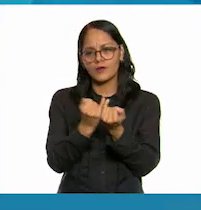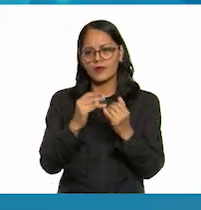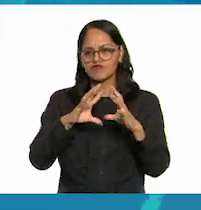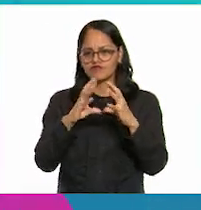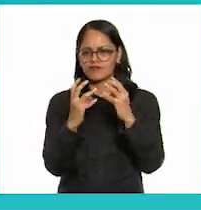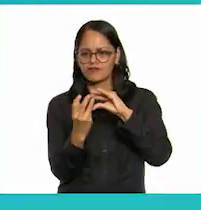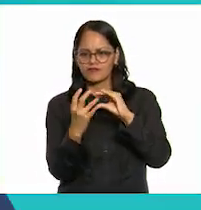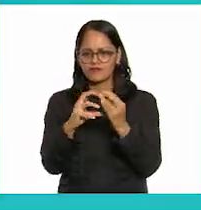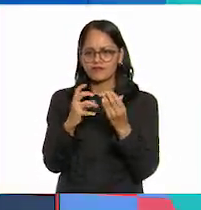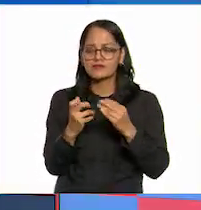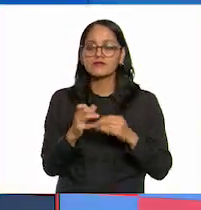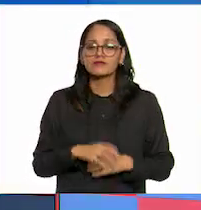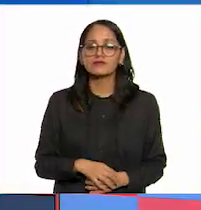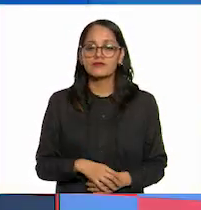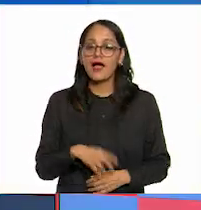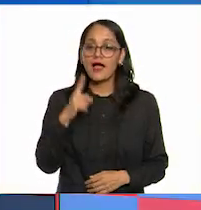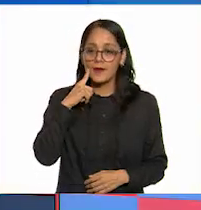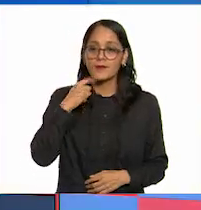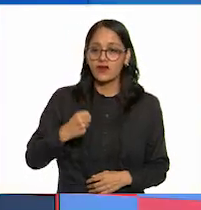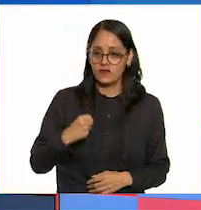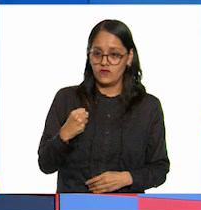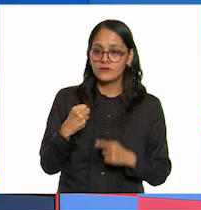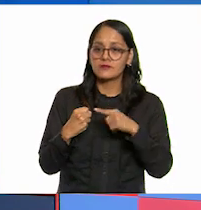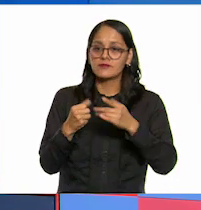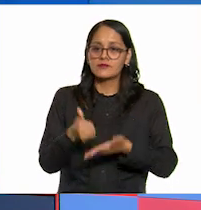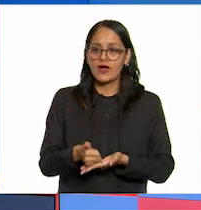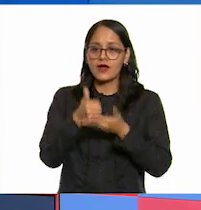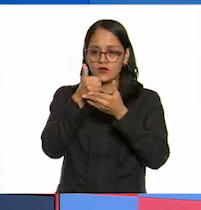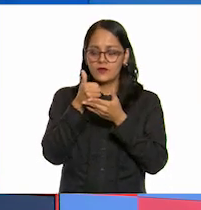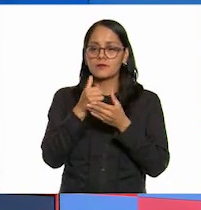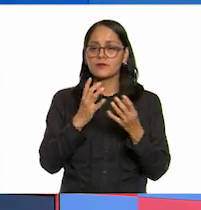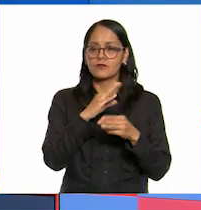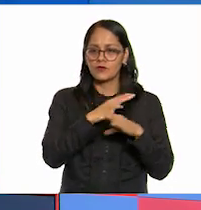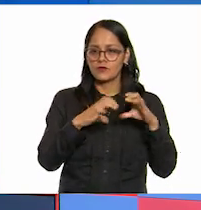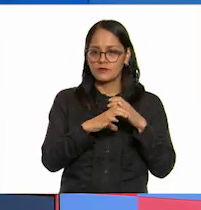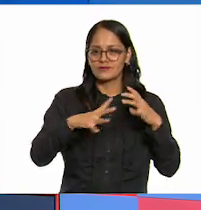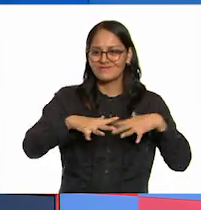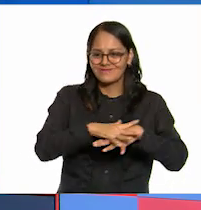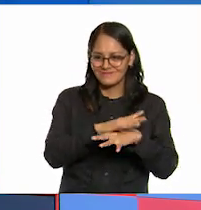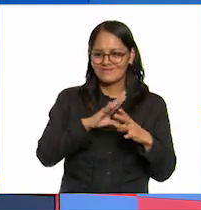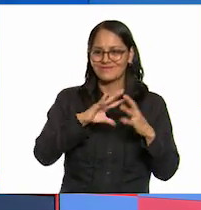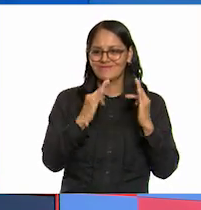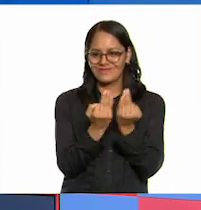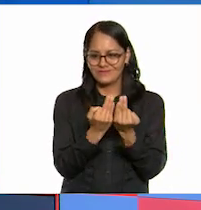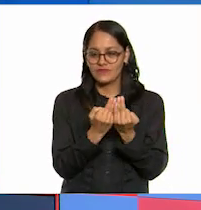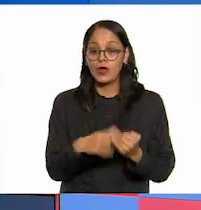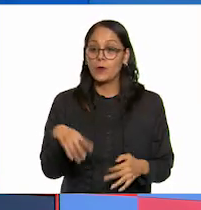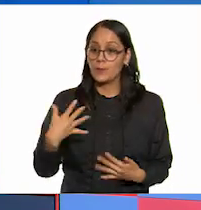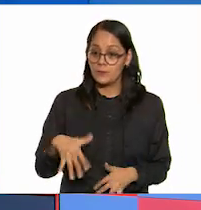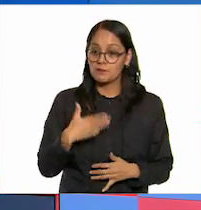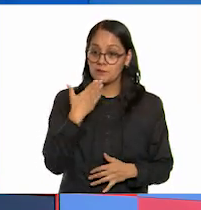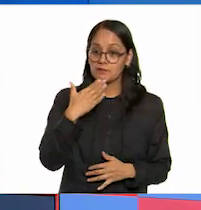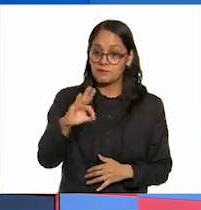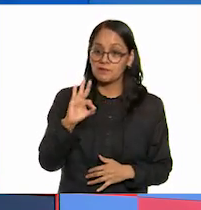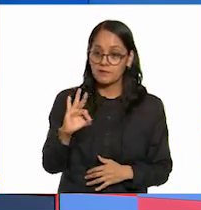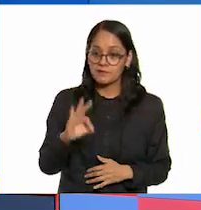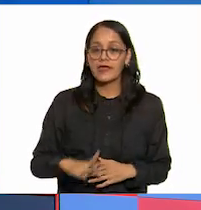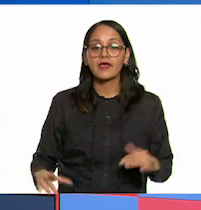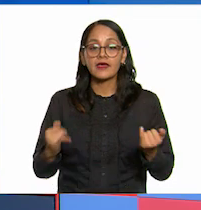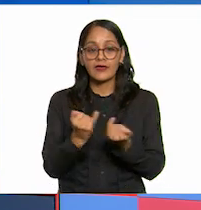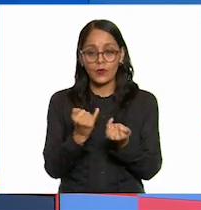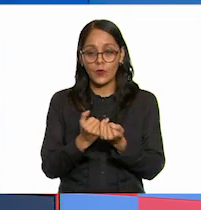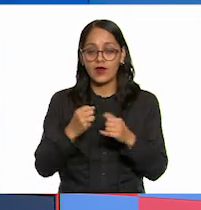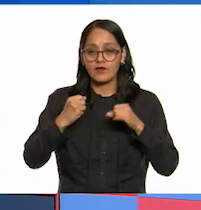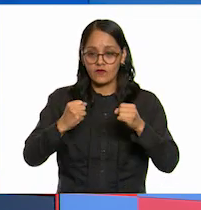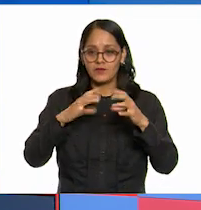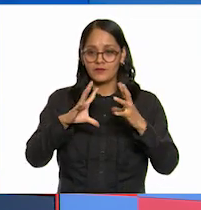en él la fuerza produce cambios en los objetos esto es asombroso y por supuesto esas fuerzas